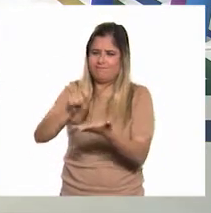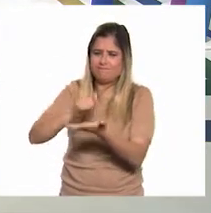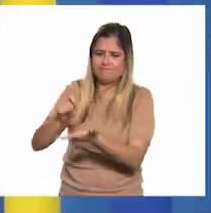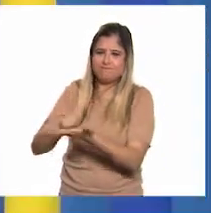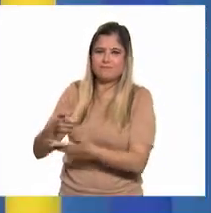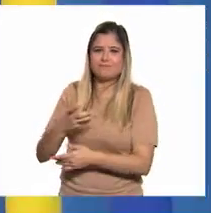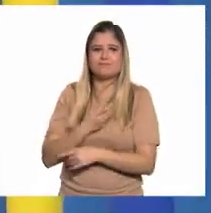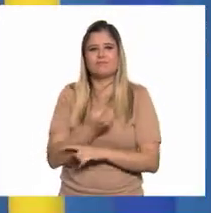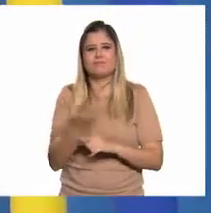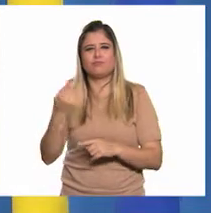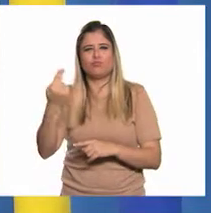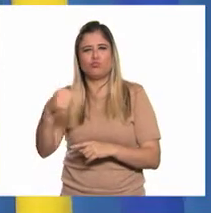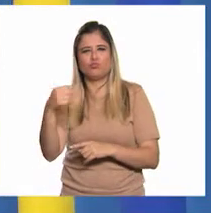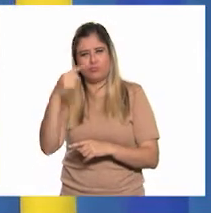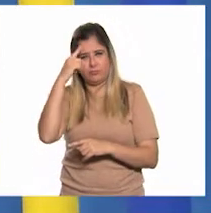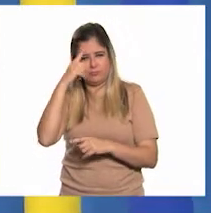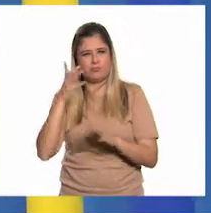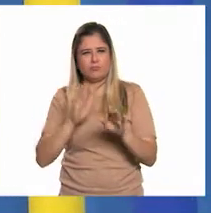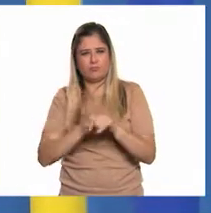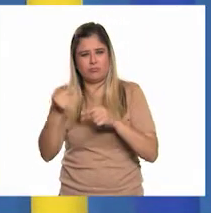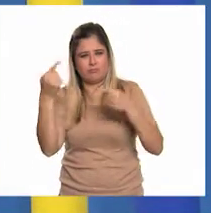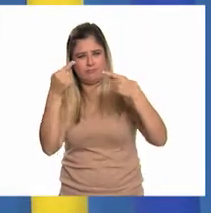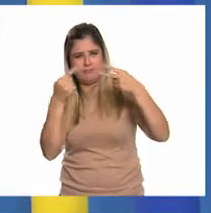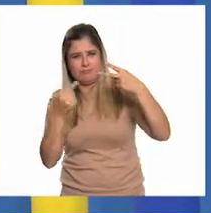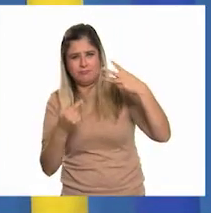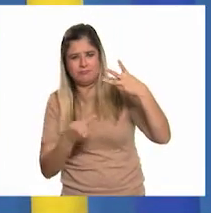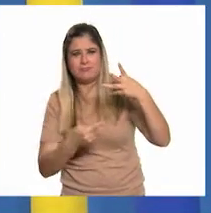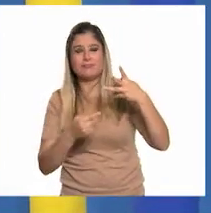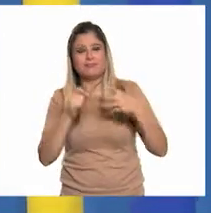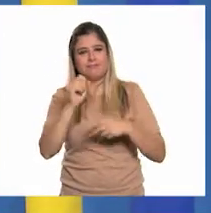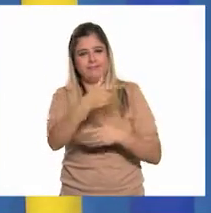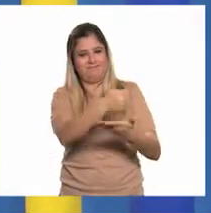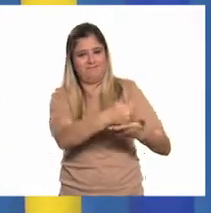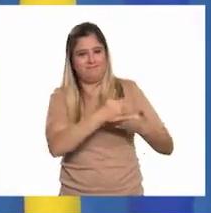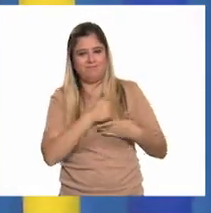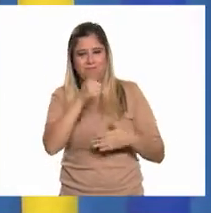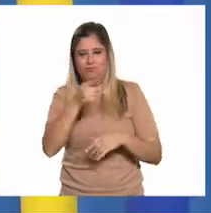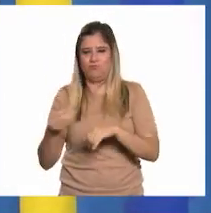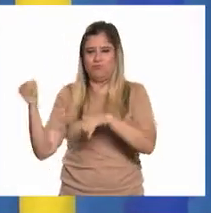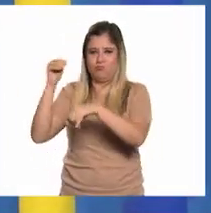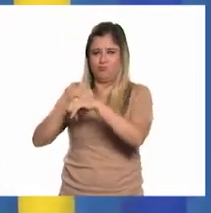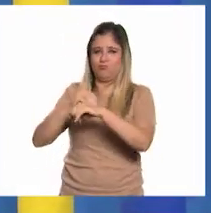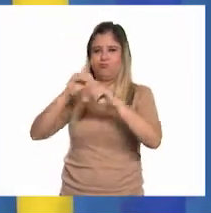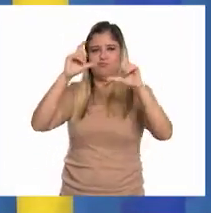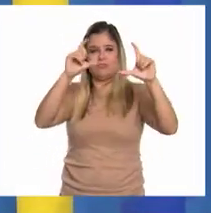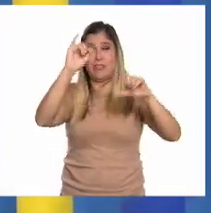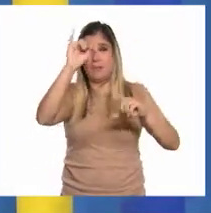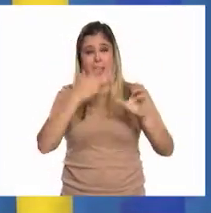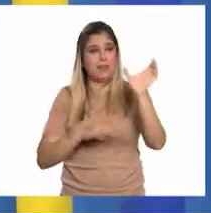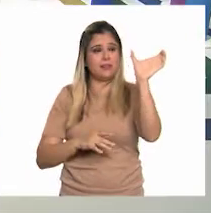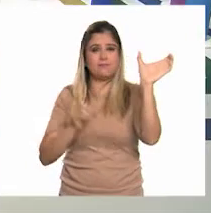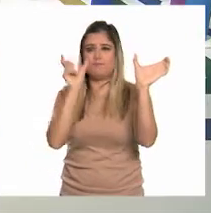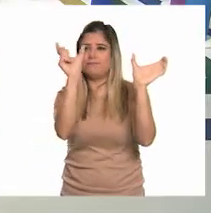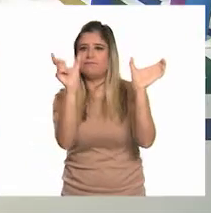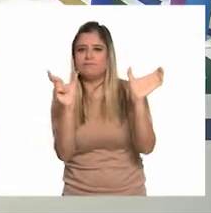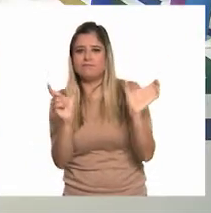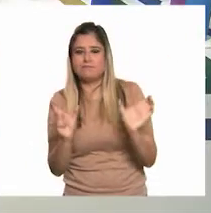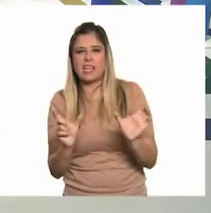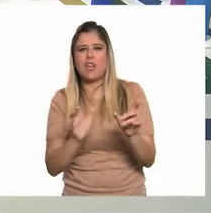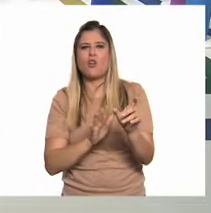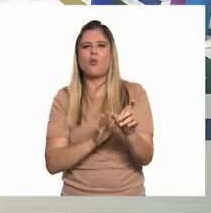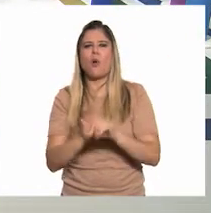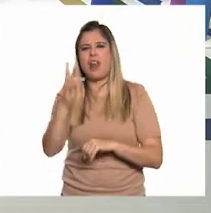nombres de factores. Ok. Entonces, igual me vas a ayudar a colocar al lado de cada imagen a qué tipo de factor